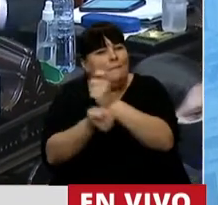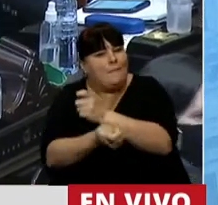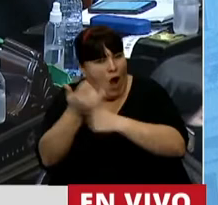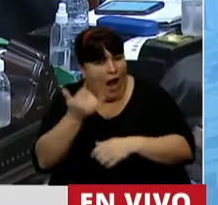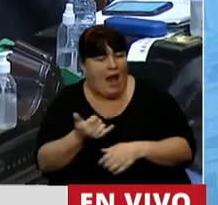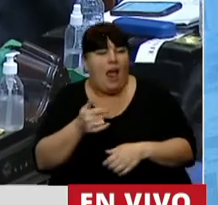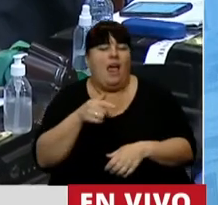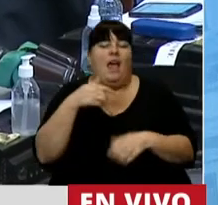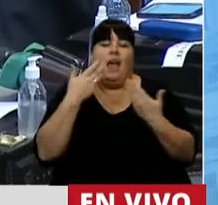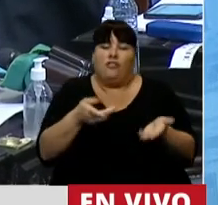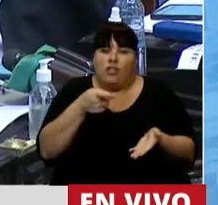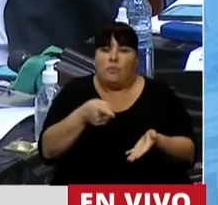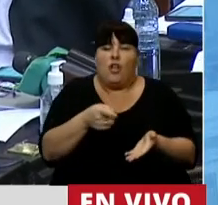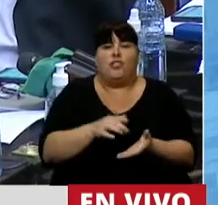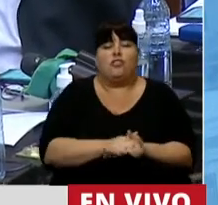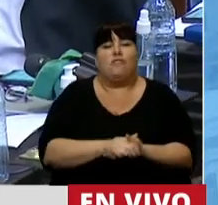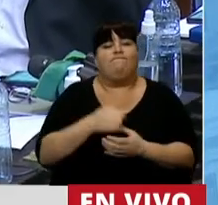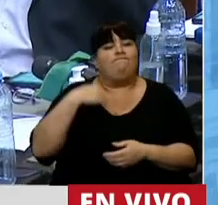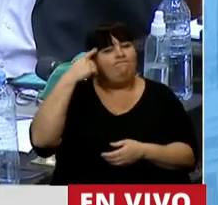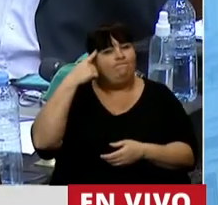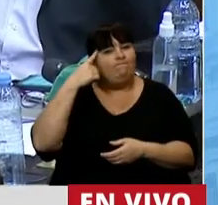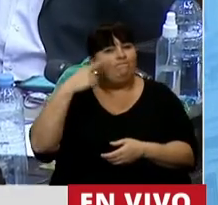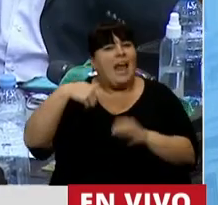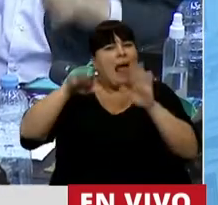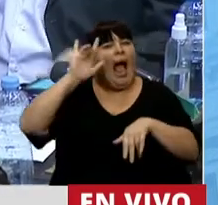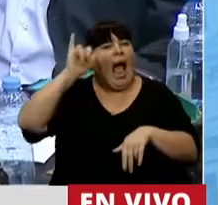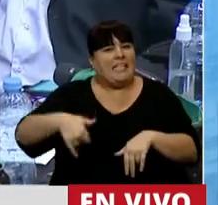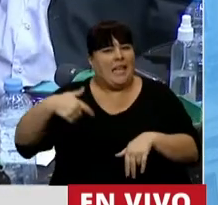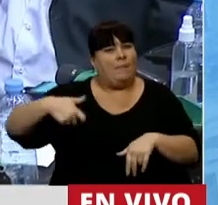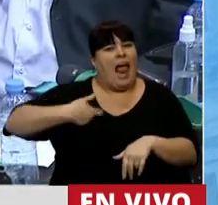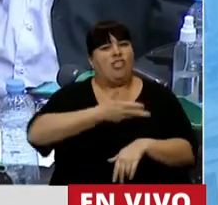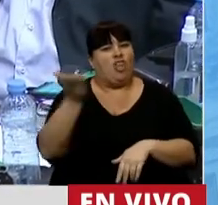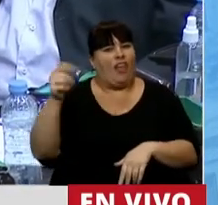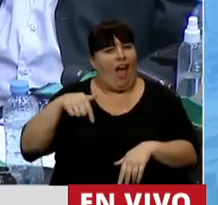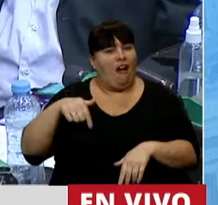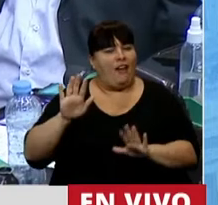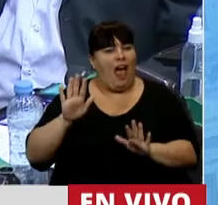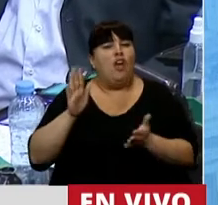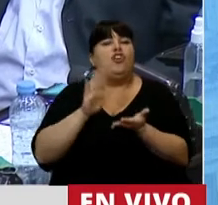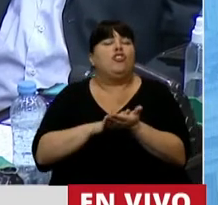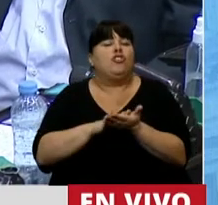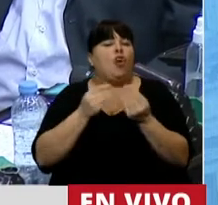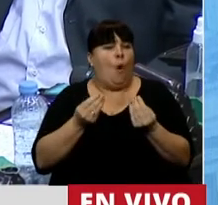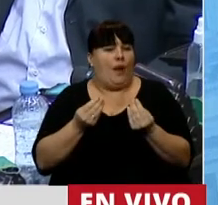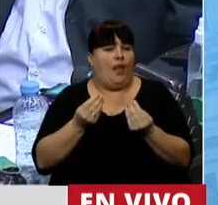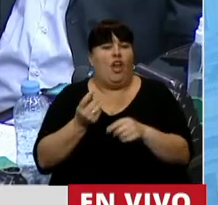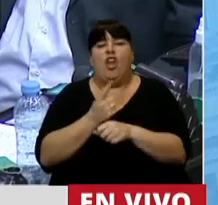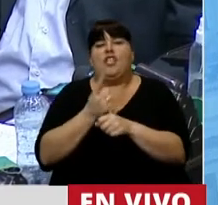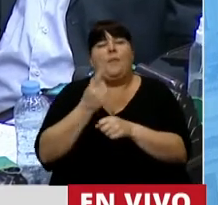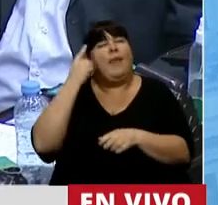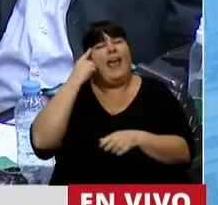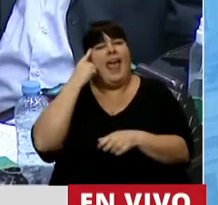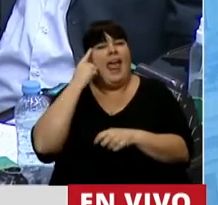Y en este sentido, creo que hay una aceptación mayoritaria en la sociedad respecto de que no puede ser